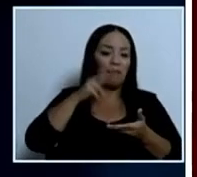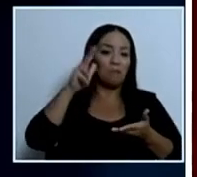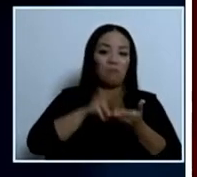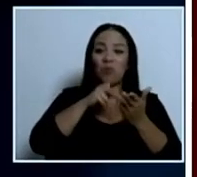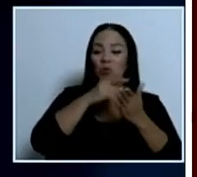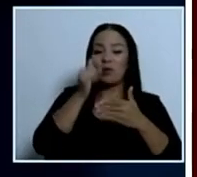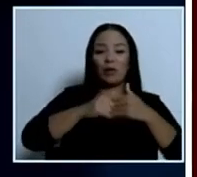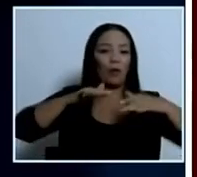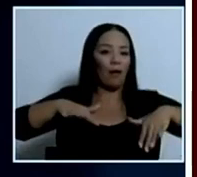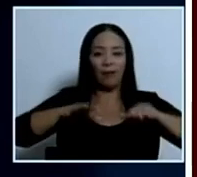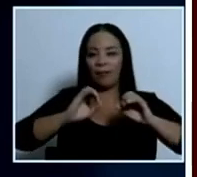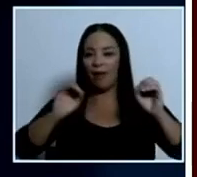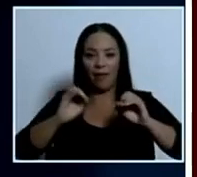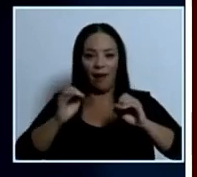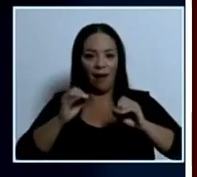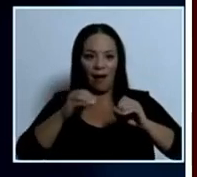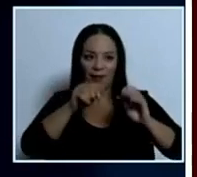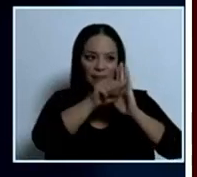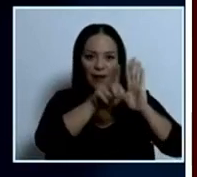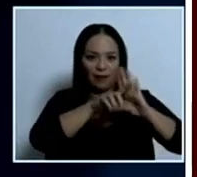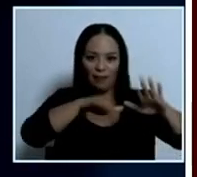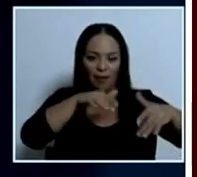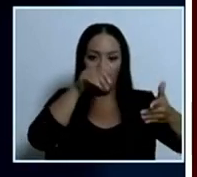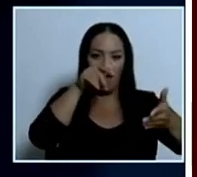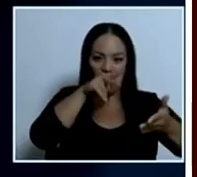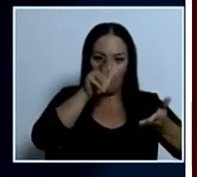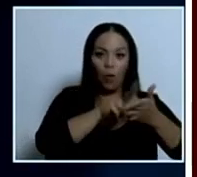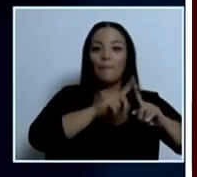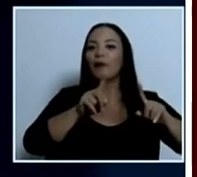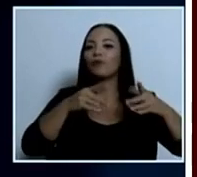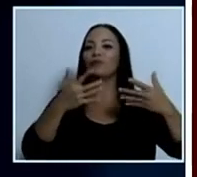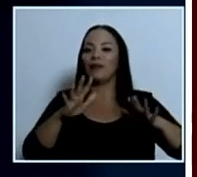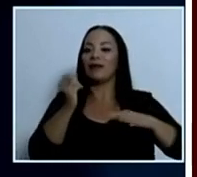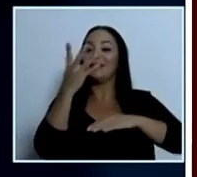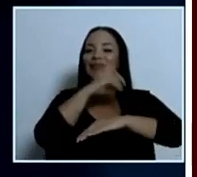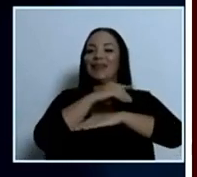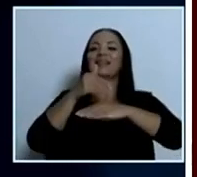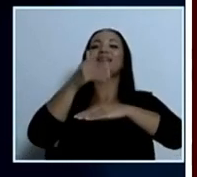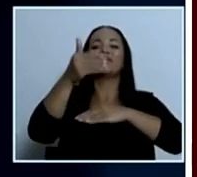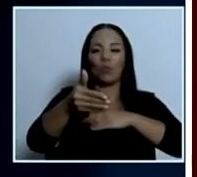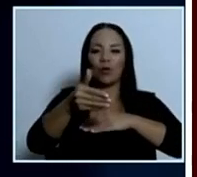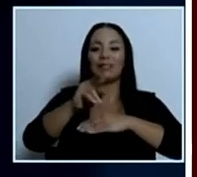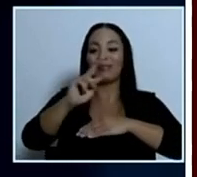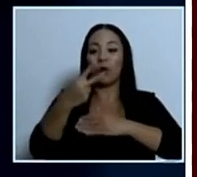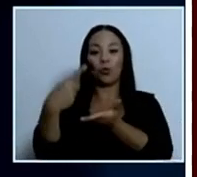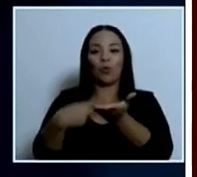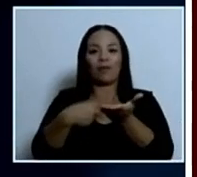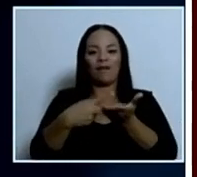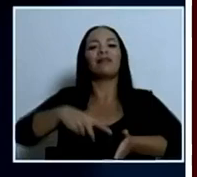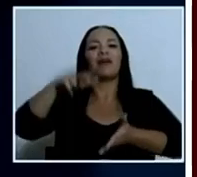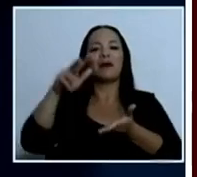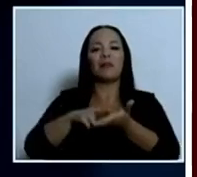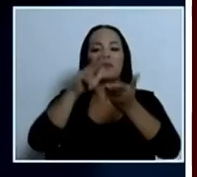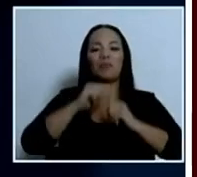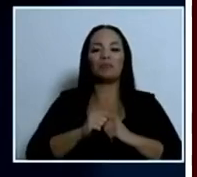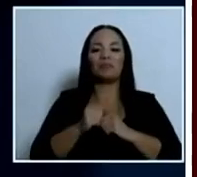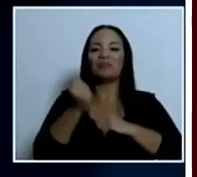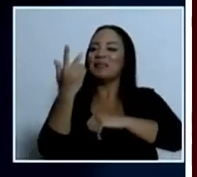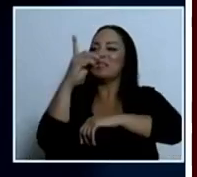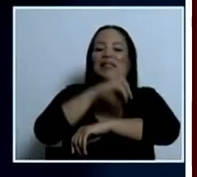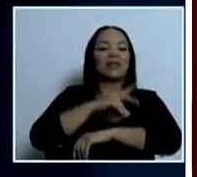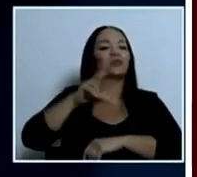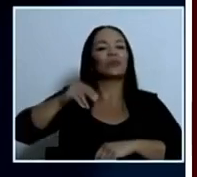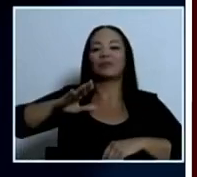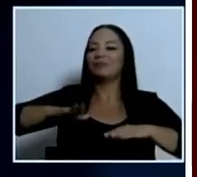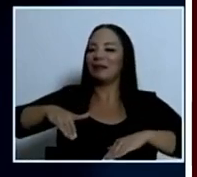en segundo debate, 15 días después. Y bueno, yo creo que 15 días no es tarde cuando la